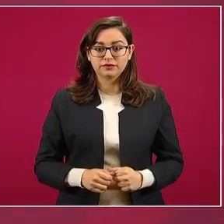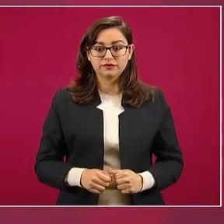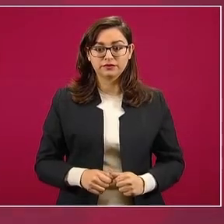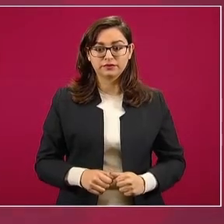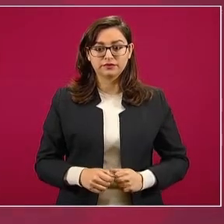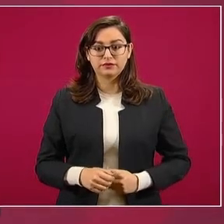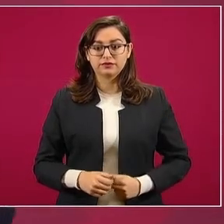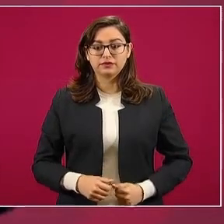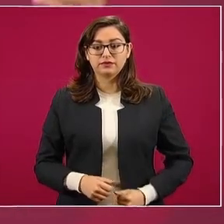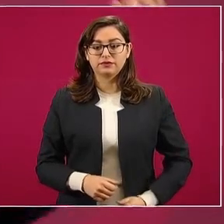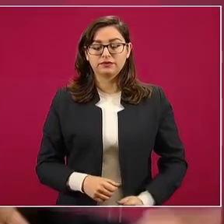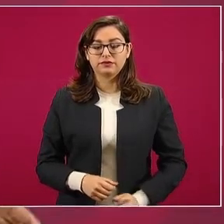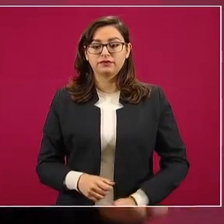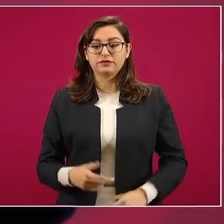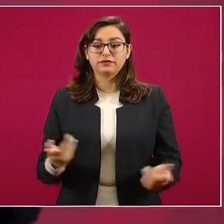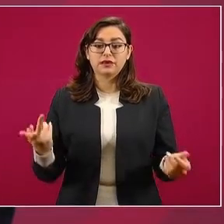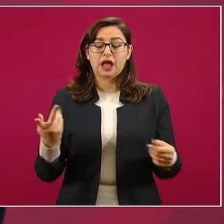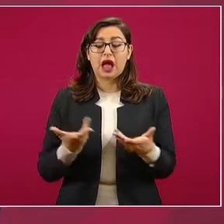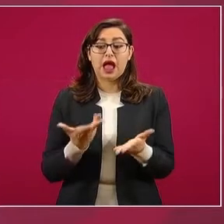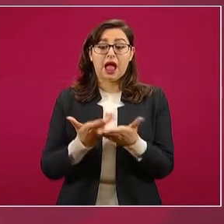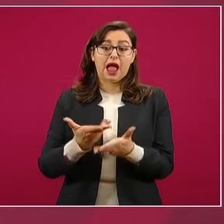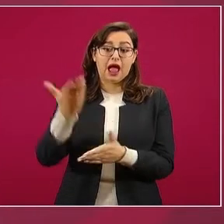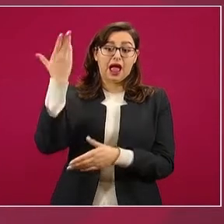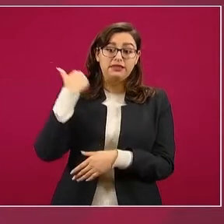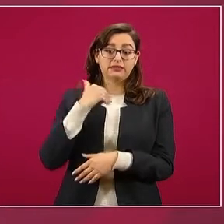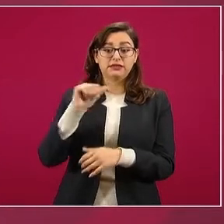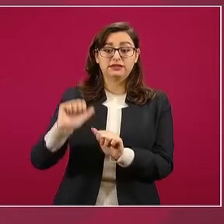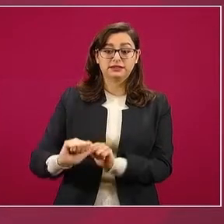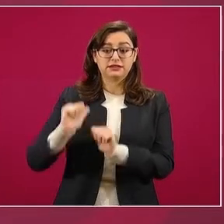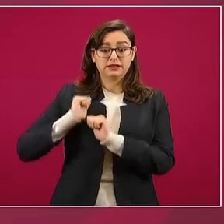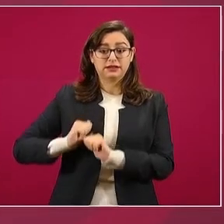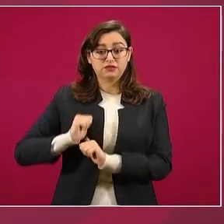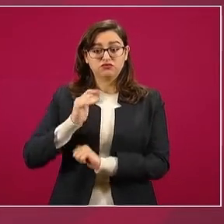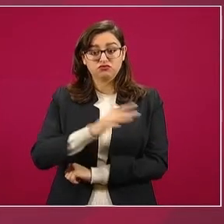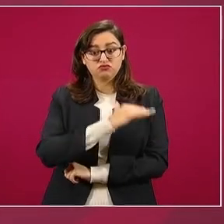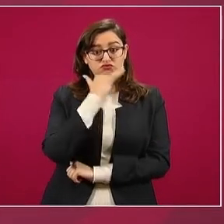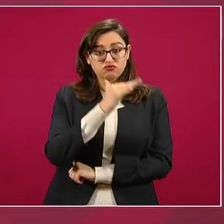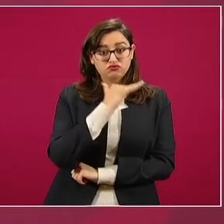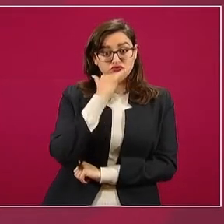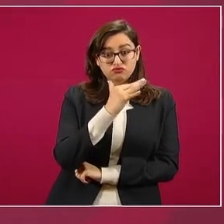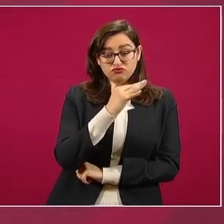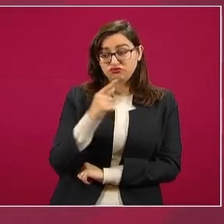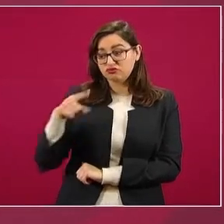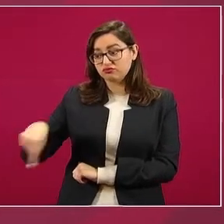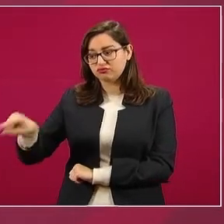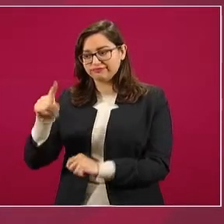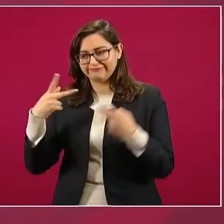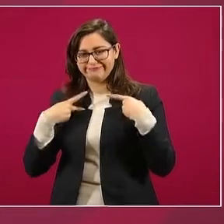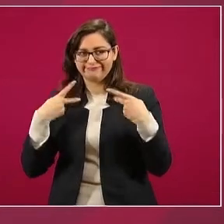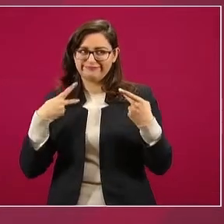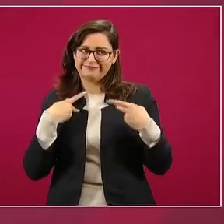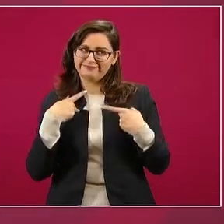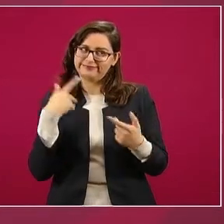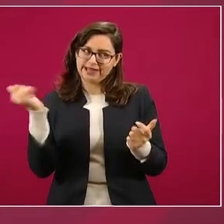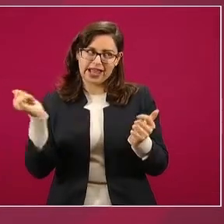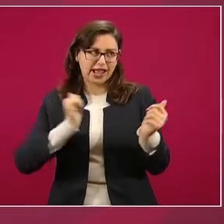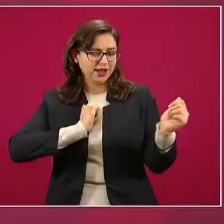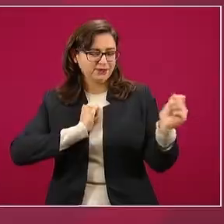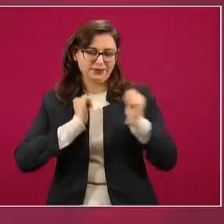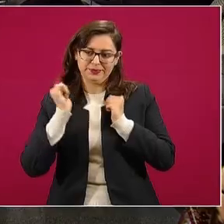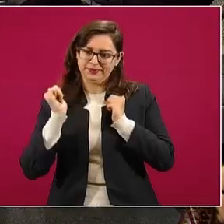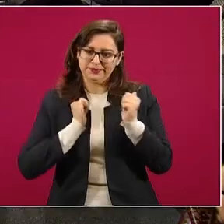autoridades corruptas que en vez de beneficiar a las